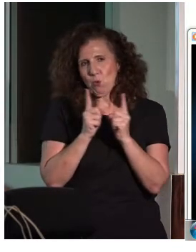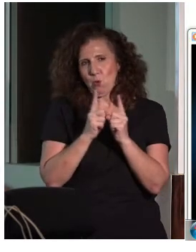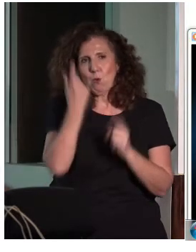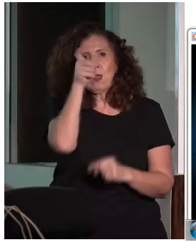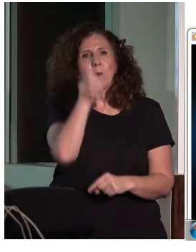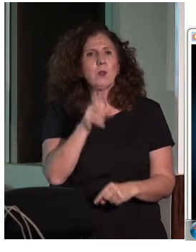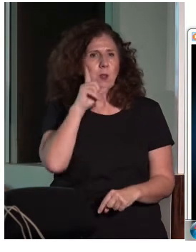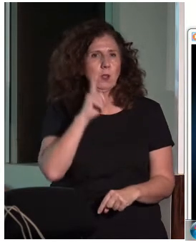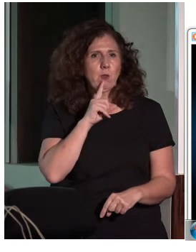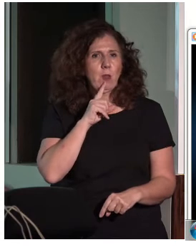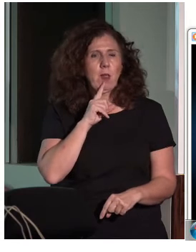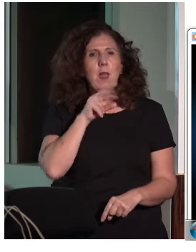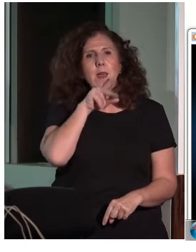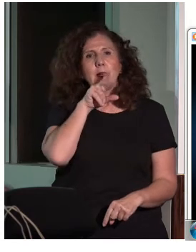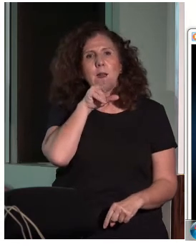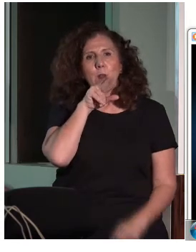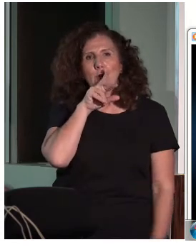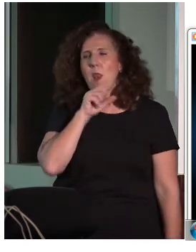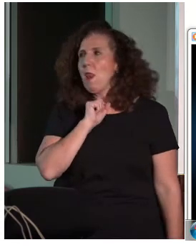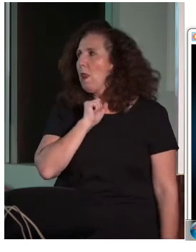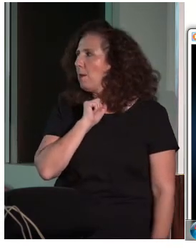que comunica en lengua oral.